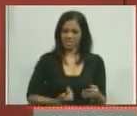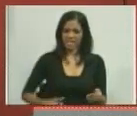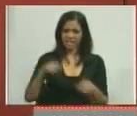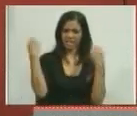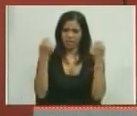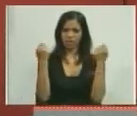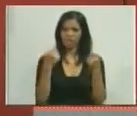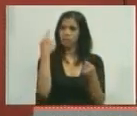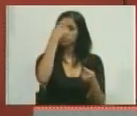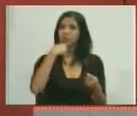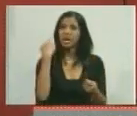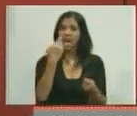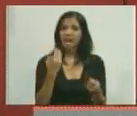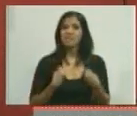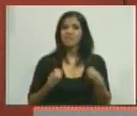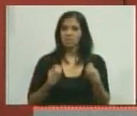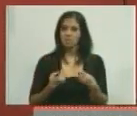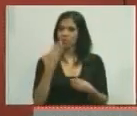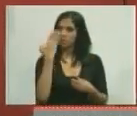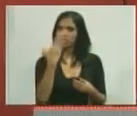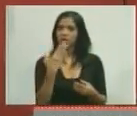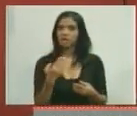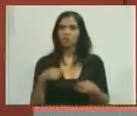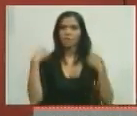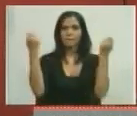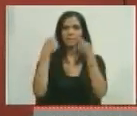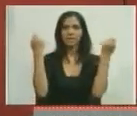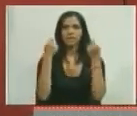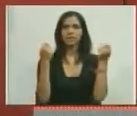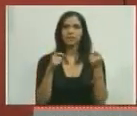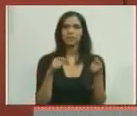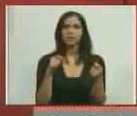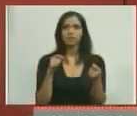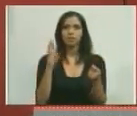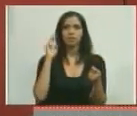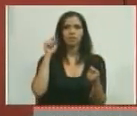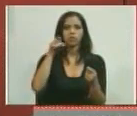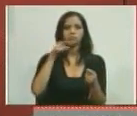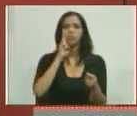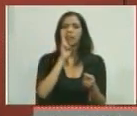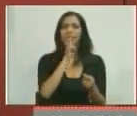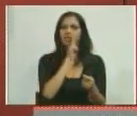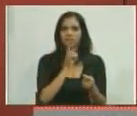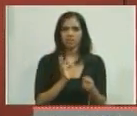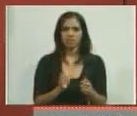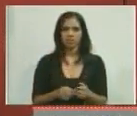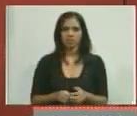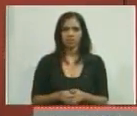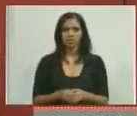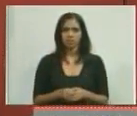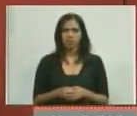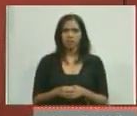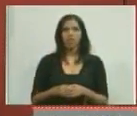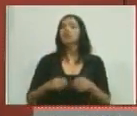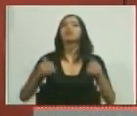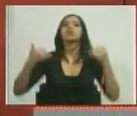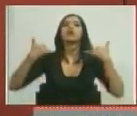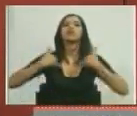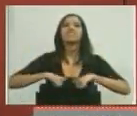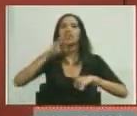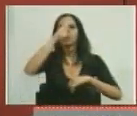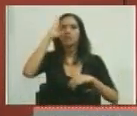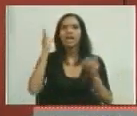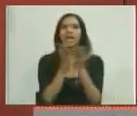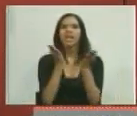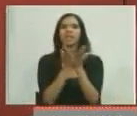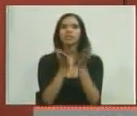frontal. Desde ese periódico, una vaina que se llamaba por tu madre. ¿Era que tenía eso? Por su madre. Los hijos de Diosdado estudian en